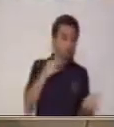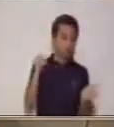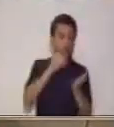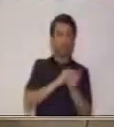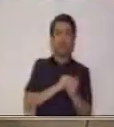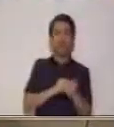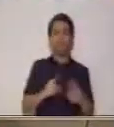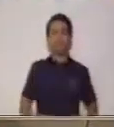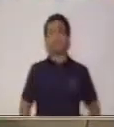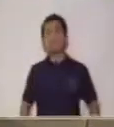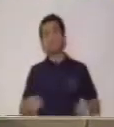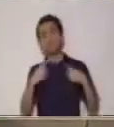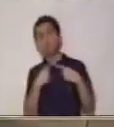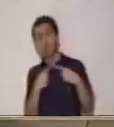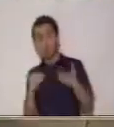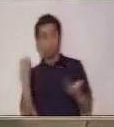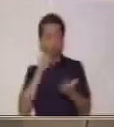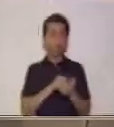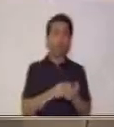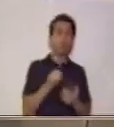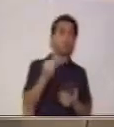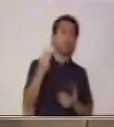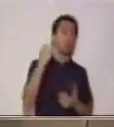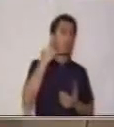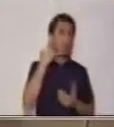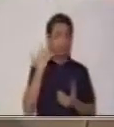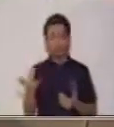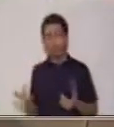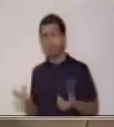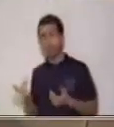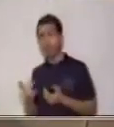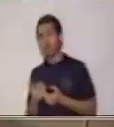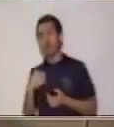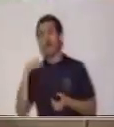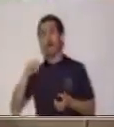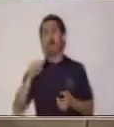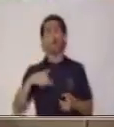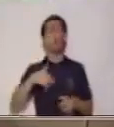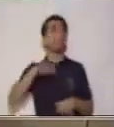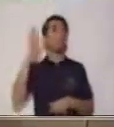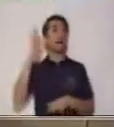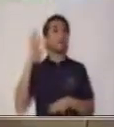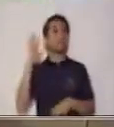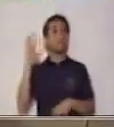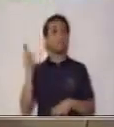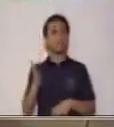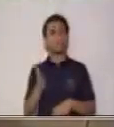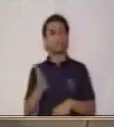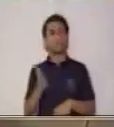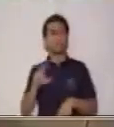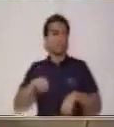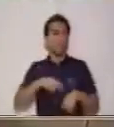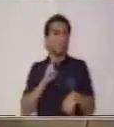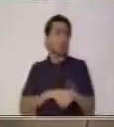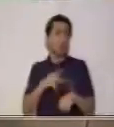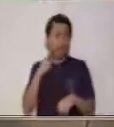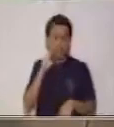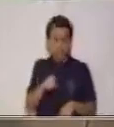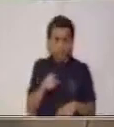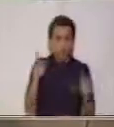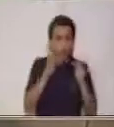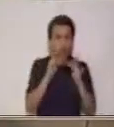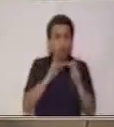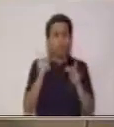colocan números de teléfono, pero ahora en la actualidad es muy común ver que la información de contacto está